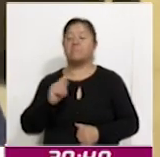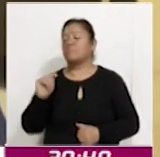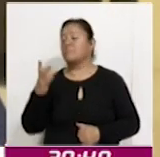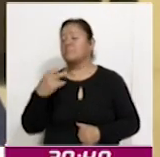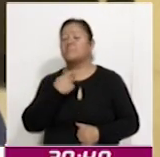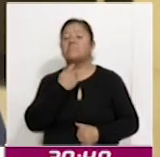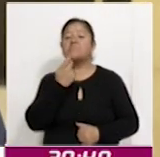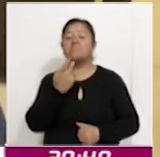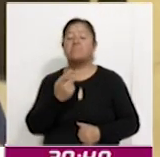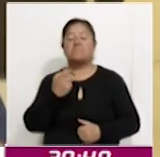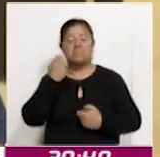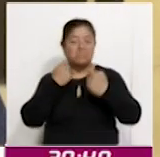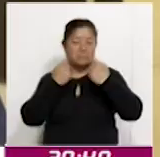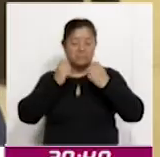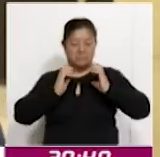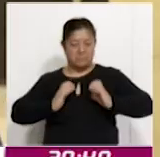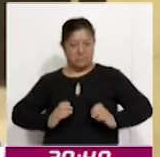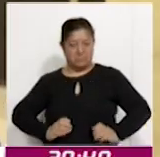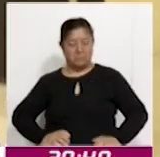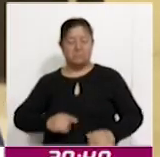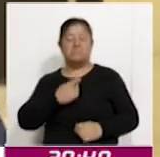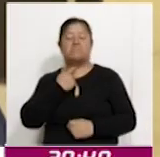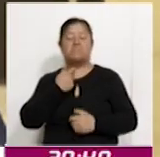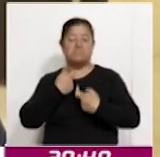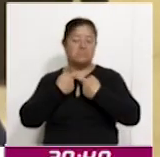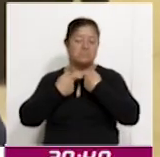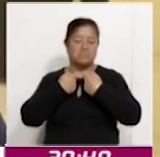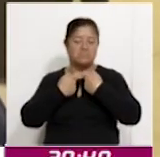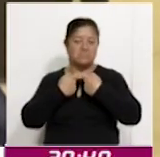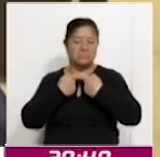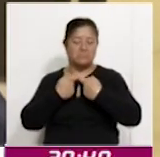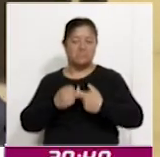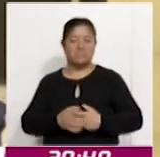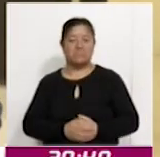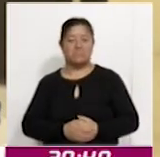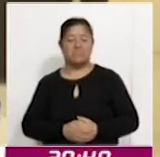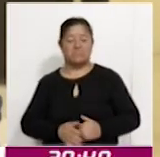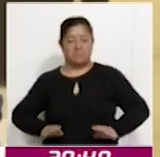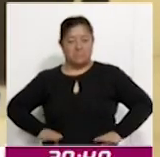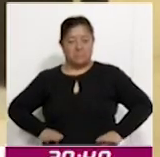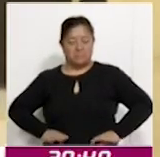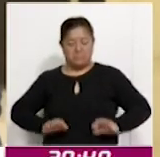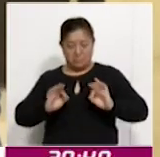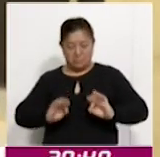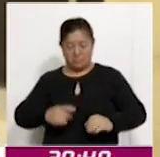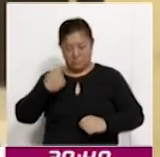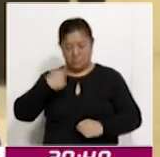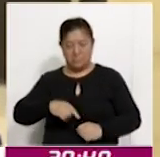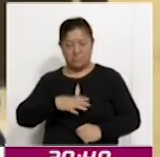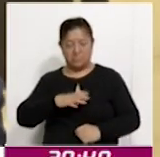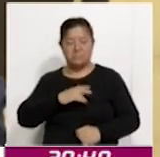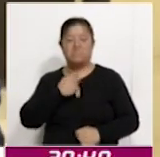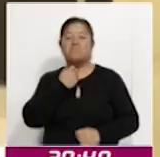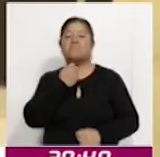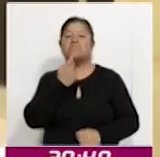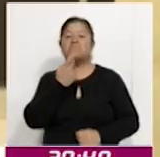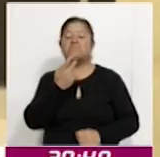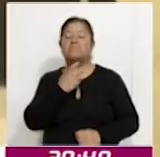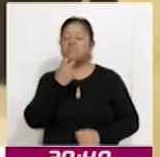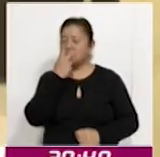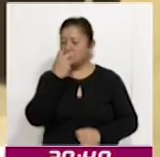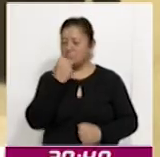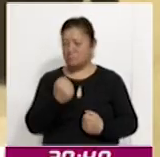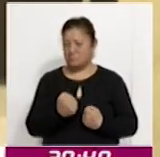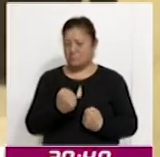la expresión, emoción, afinación y control tonal, también como la presencia escénica, el rango vocal y la interpretación de la